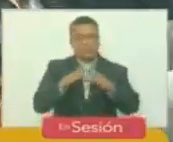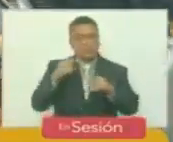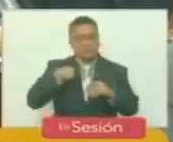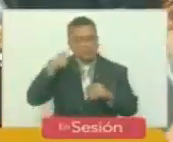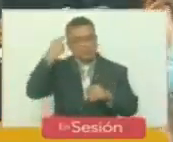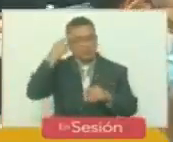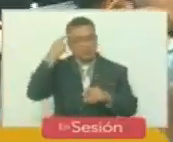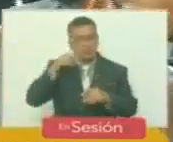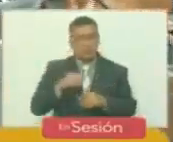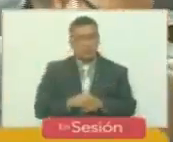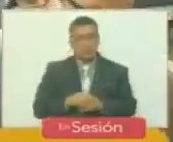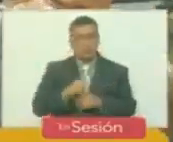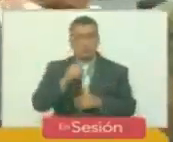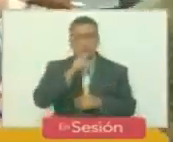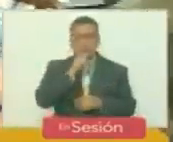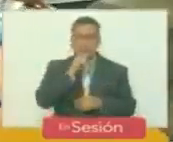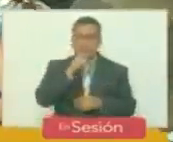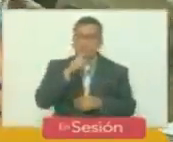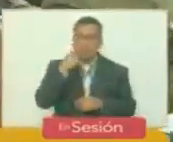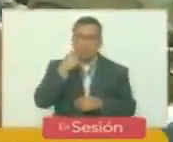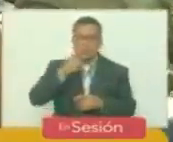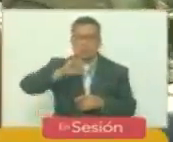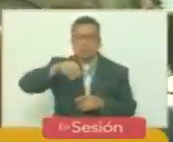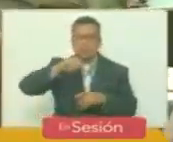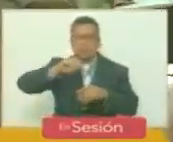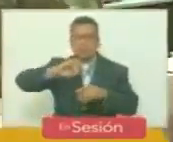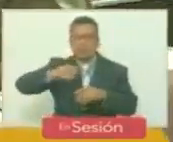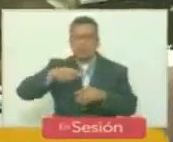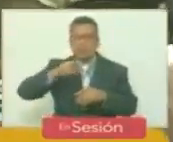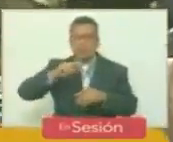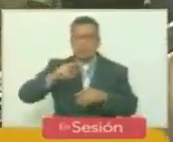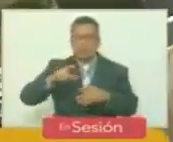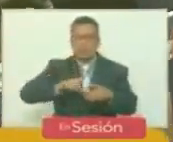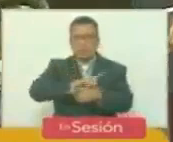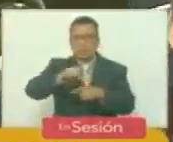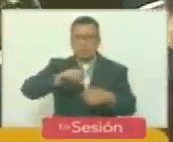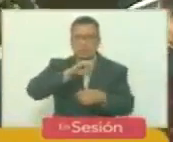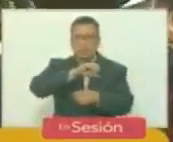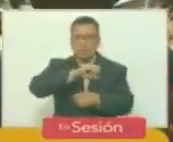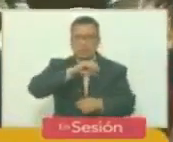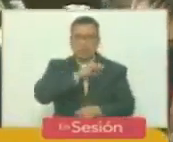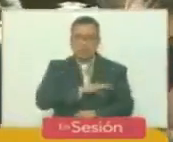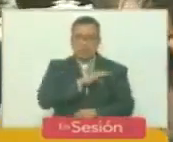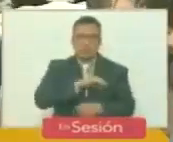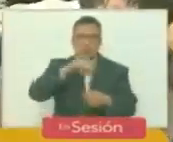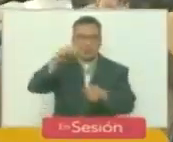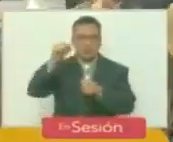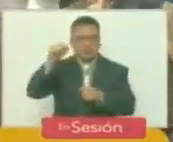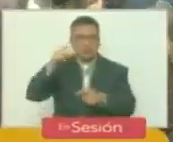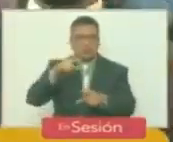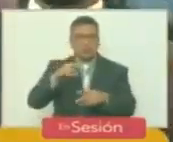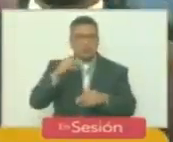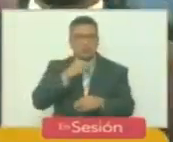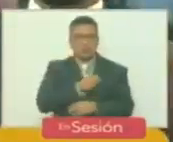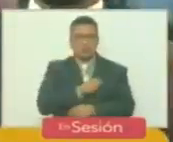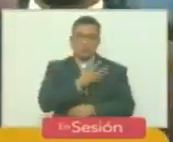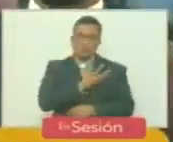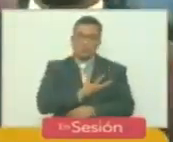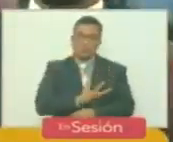quienes militamos con Jorge Rodríguez en la Liga Socialista, nos conmovemos,